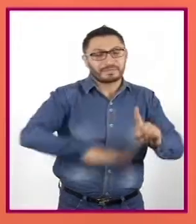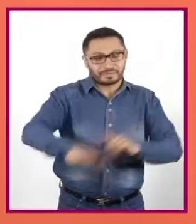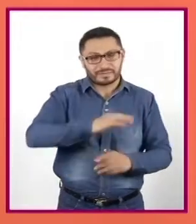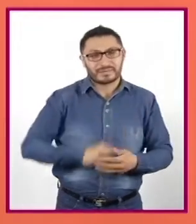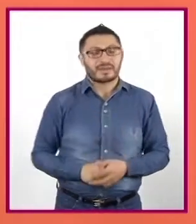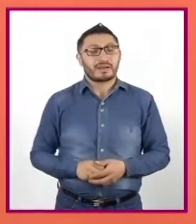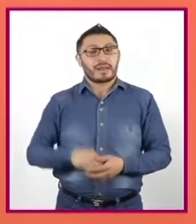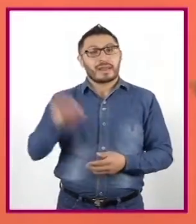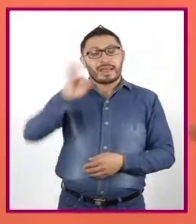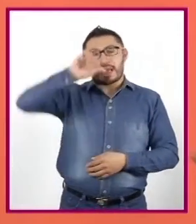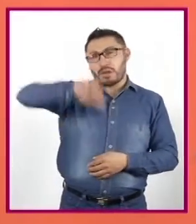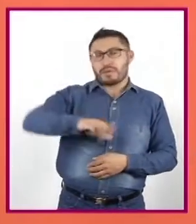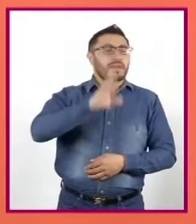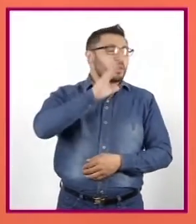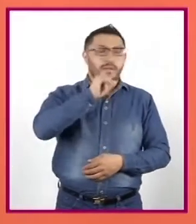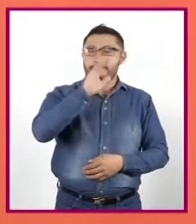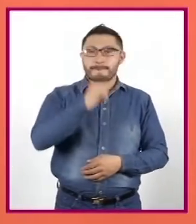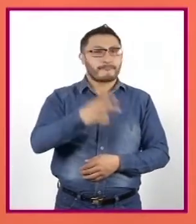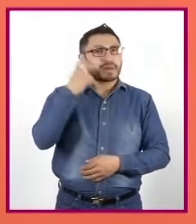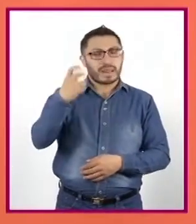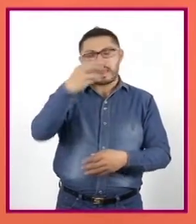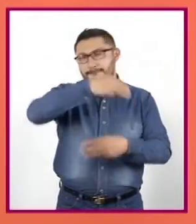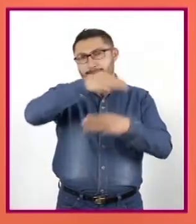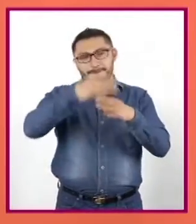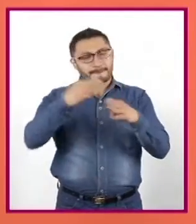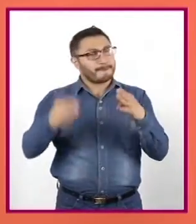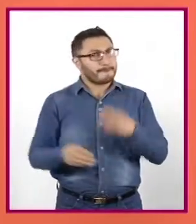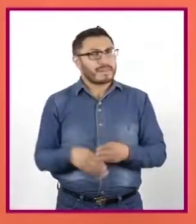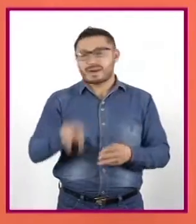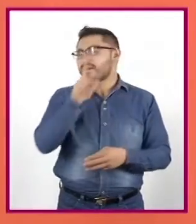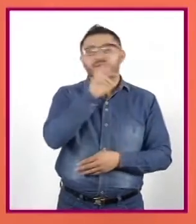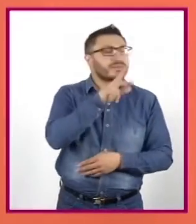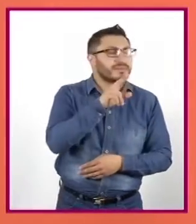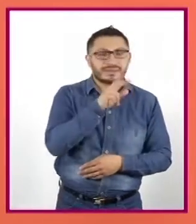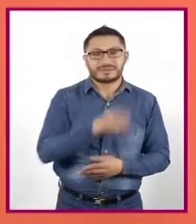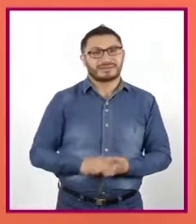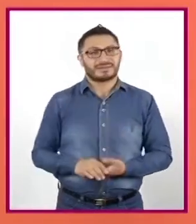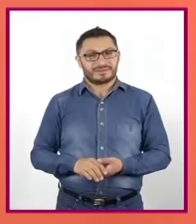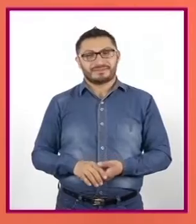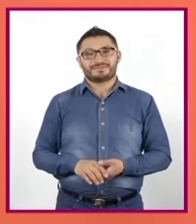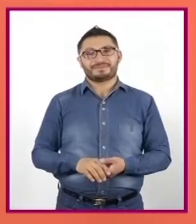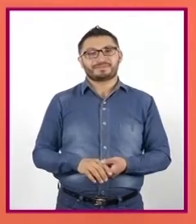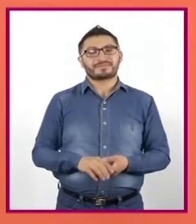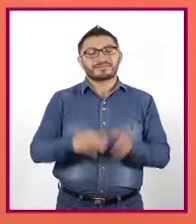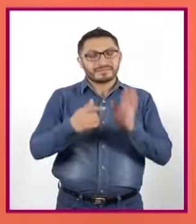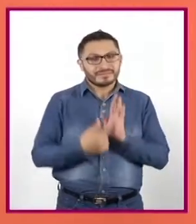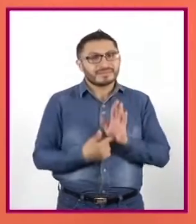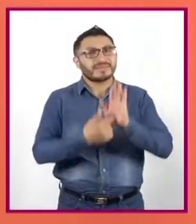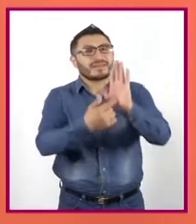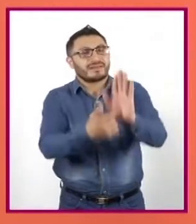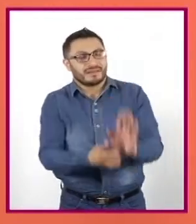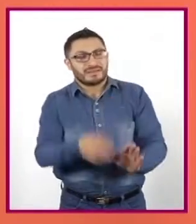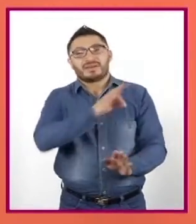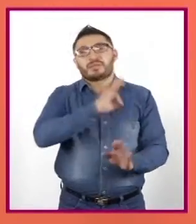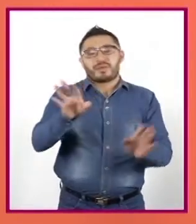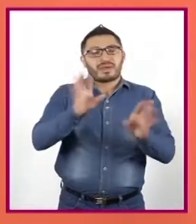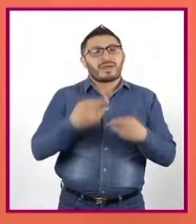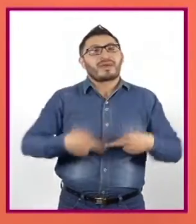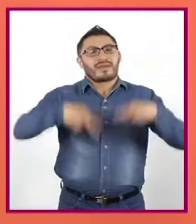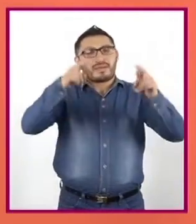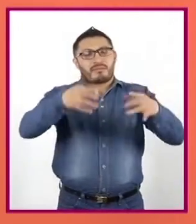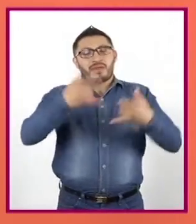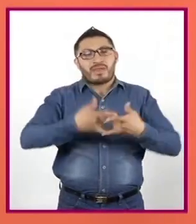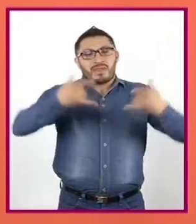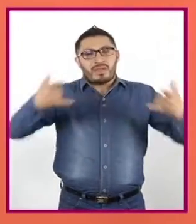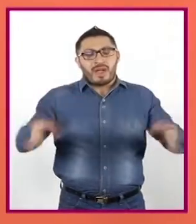si el día de hoy no pueden contar con estos elementos, no se preocupen, pues les mostraremos que pueden representar sus